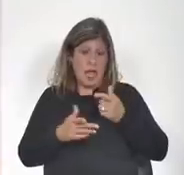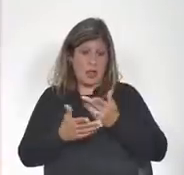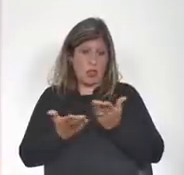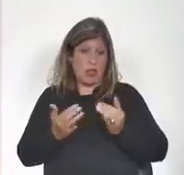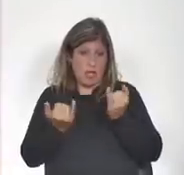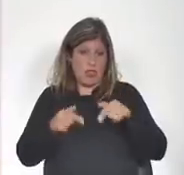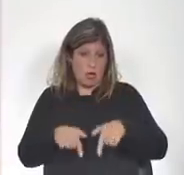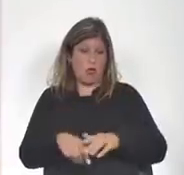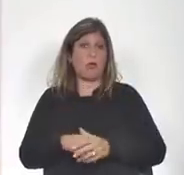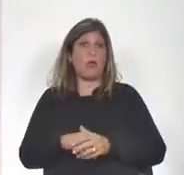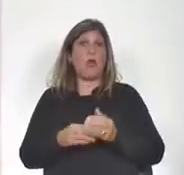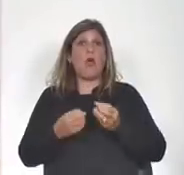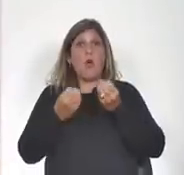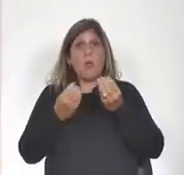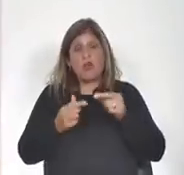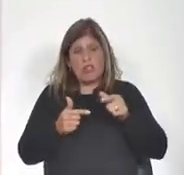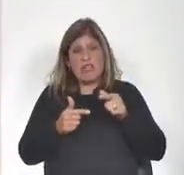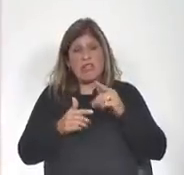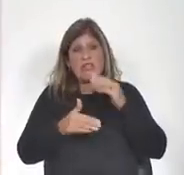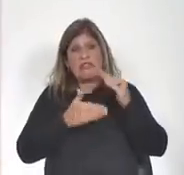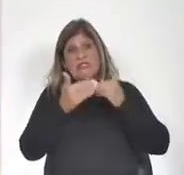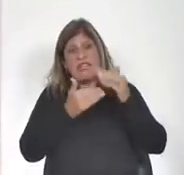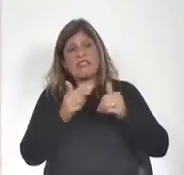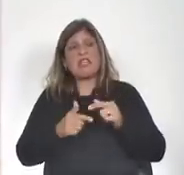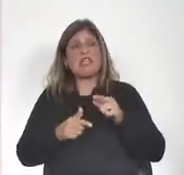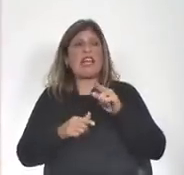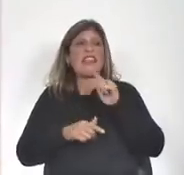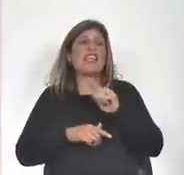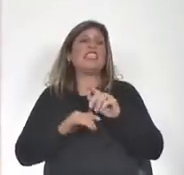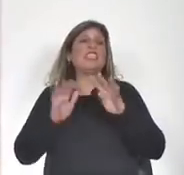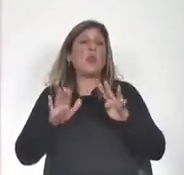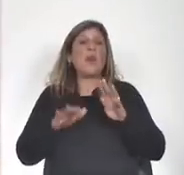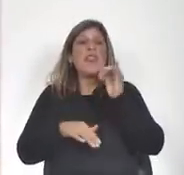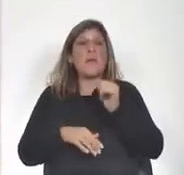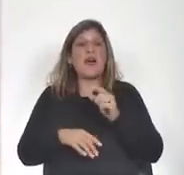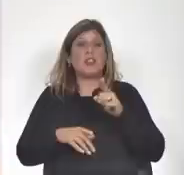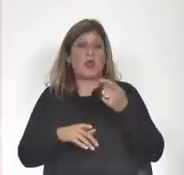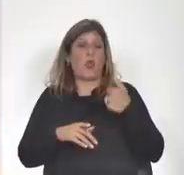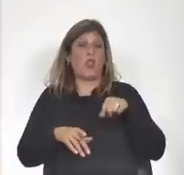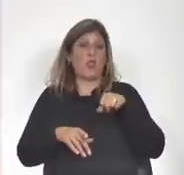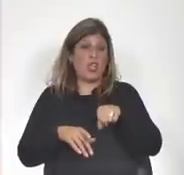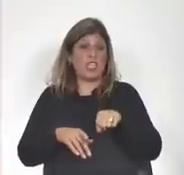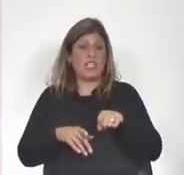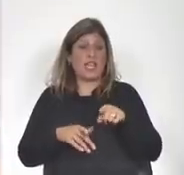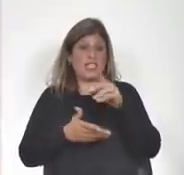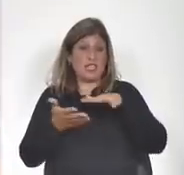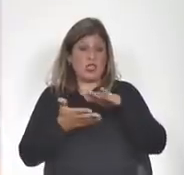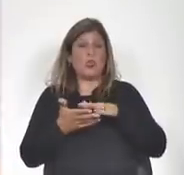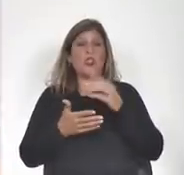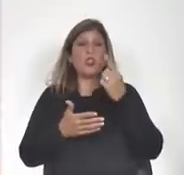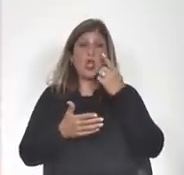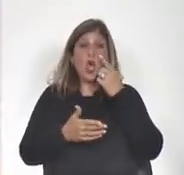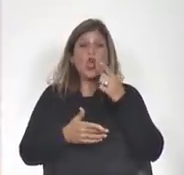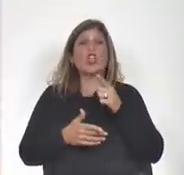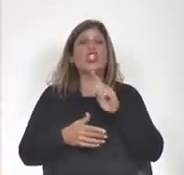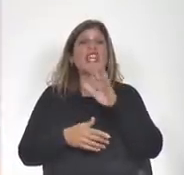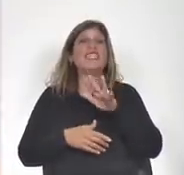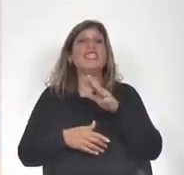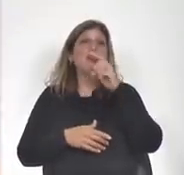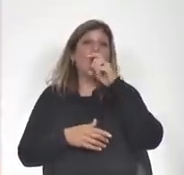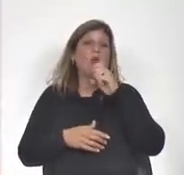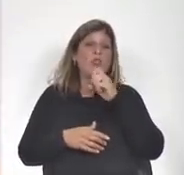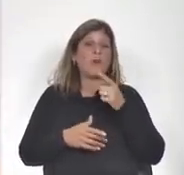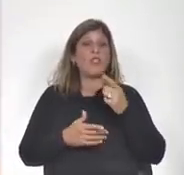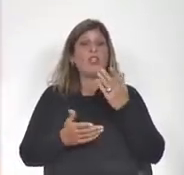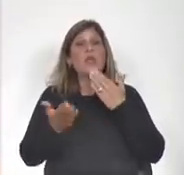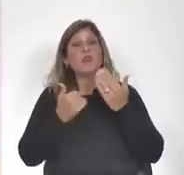entonces se desarrolla esta interpelación el 19 de mayo cuando este hecho se conoce el 5 de marzo y estamos hablando de